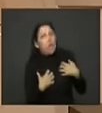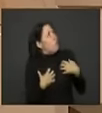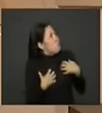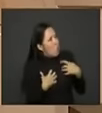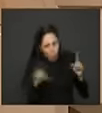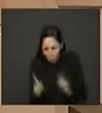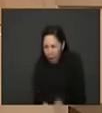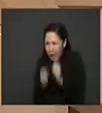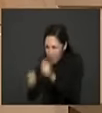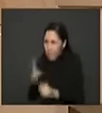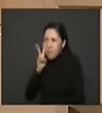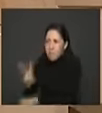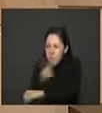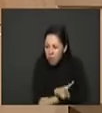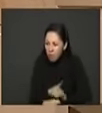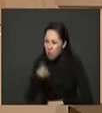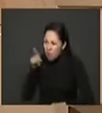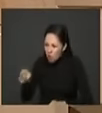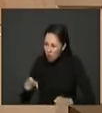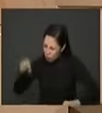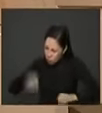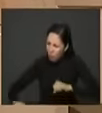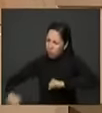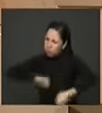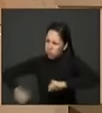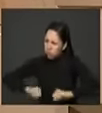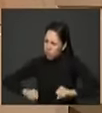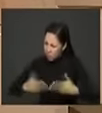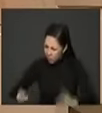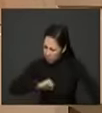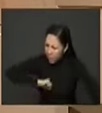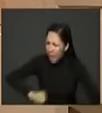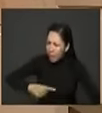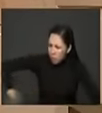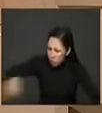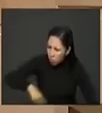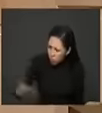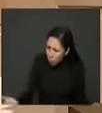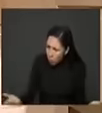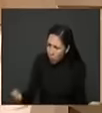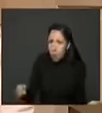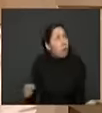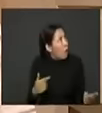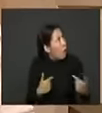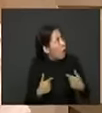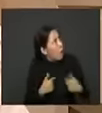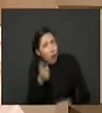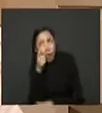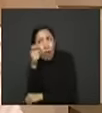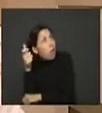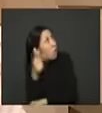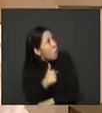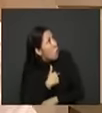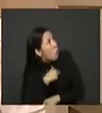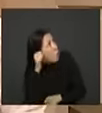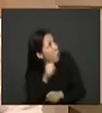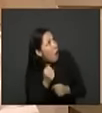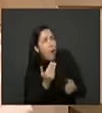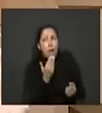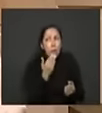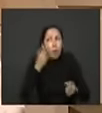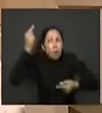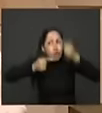permitirles volver a tener voz y voto para controlar a las autoridades locales. Para hacer presupuesto participativo local.